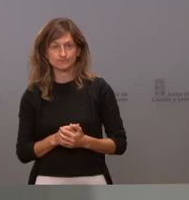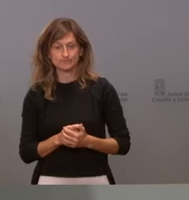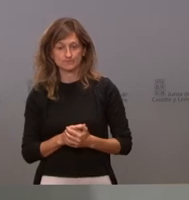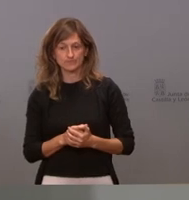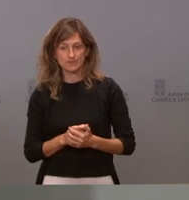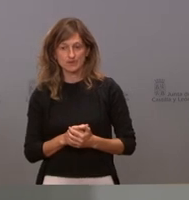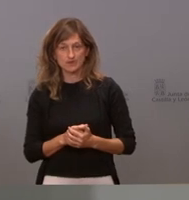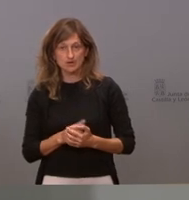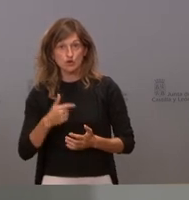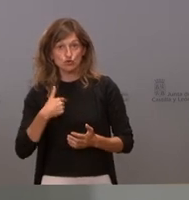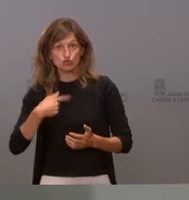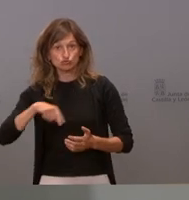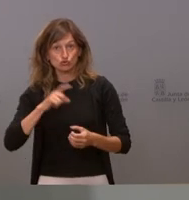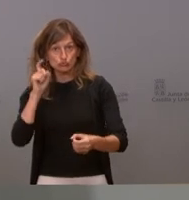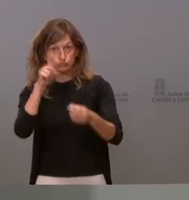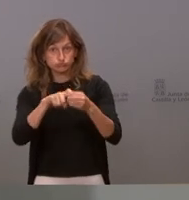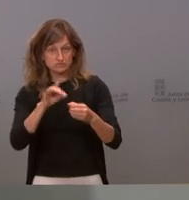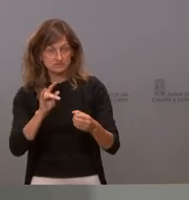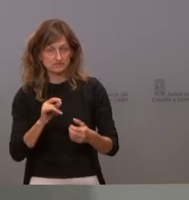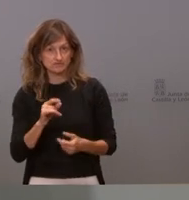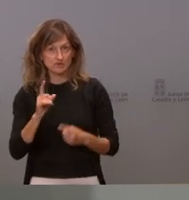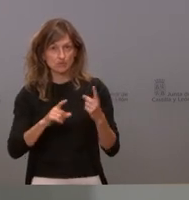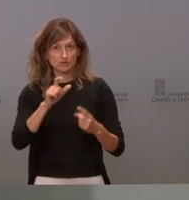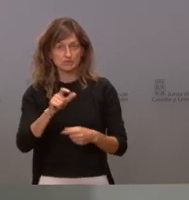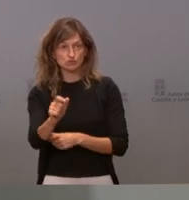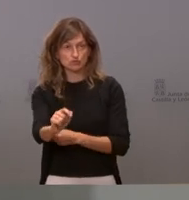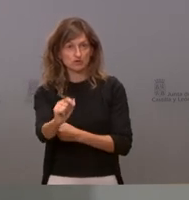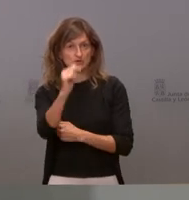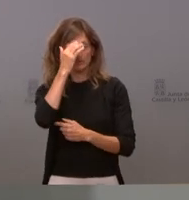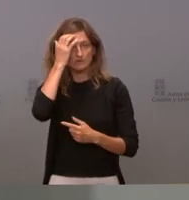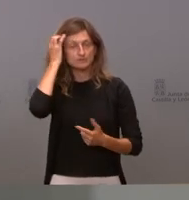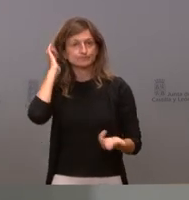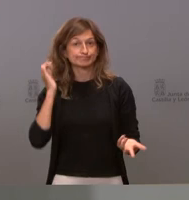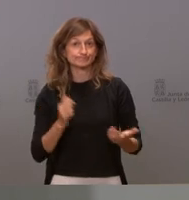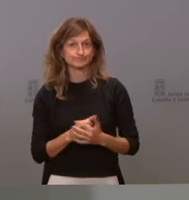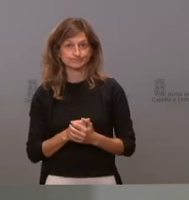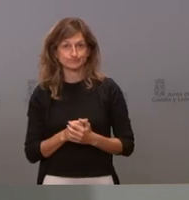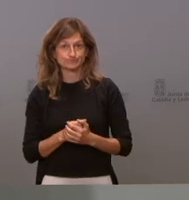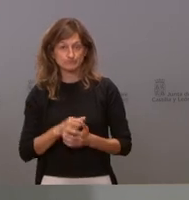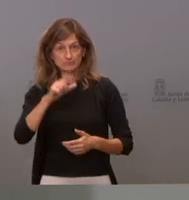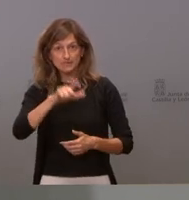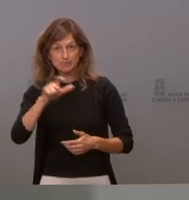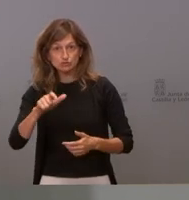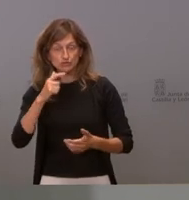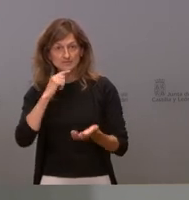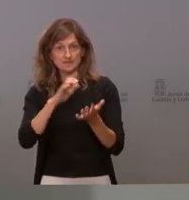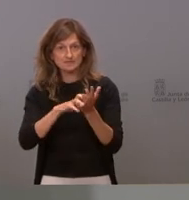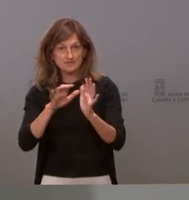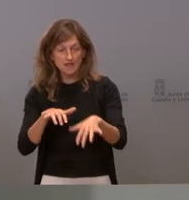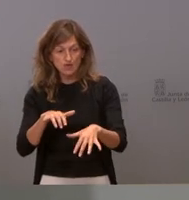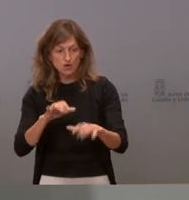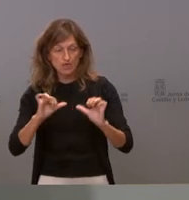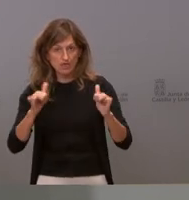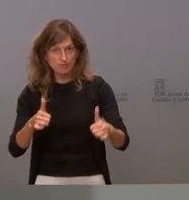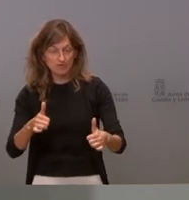naturalmente intervenimos hay gente que está con las alpargatas todavía pero no solo en la maleta gente que está con las alpargatas en Castilla y León incluso